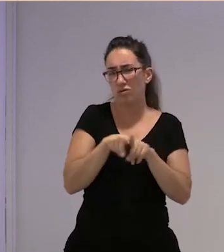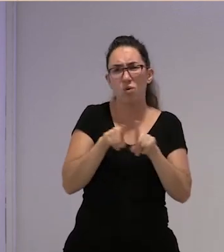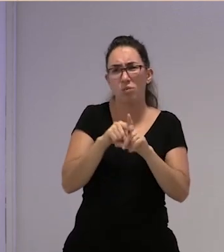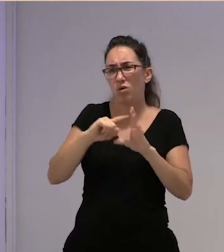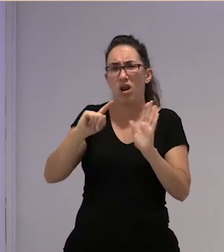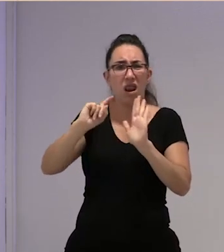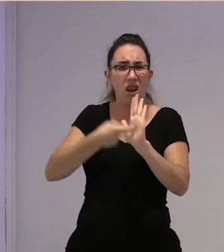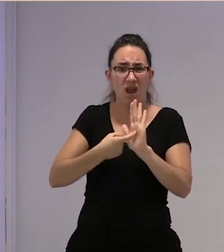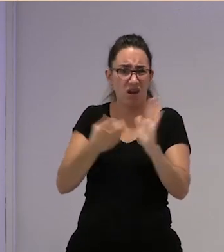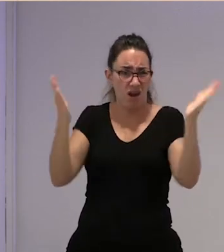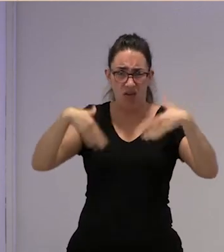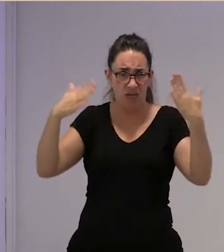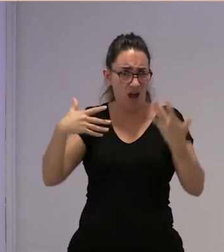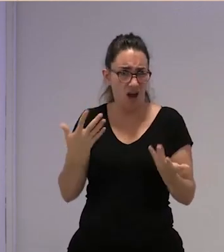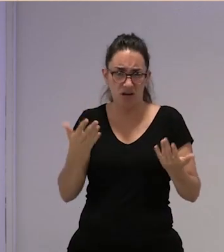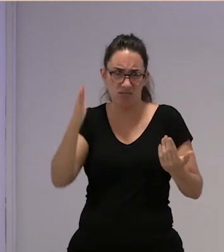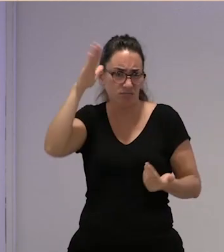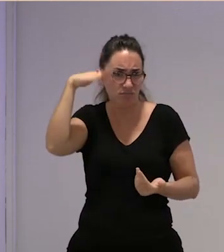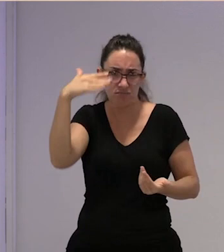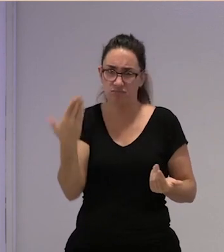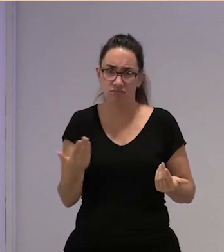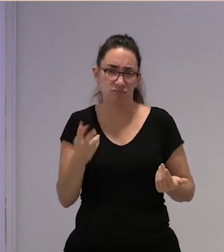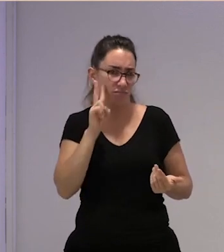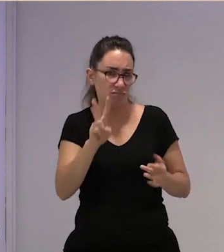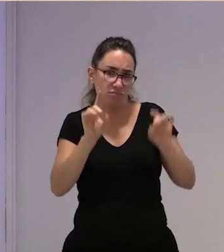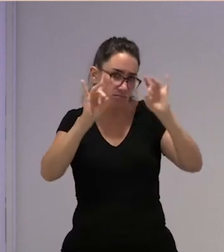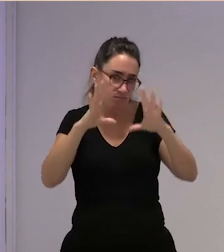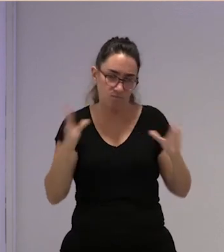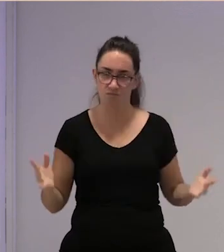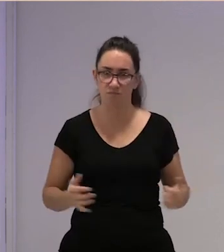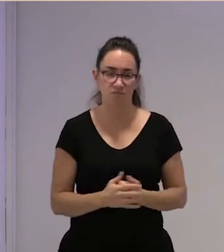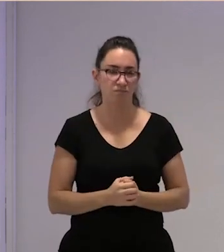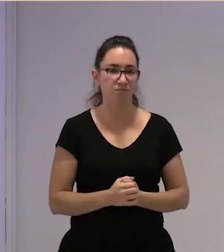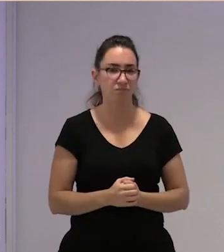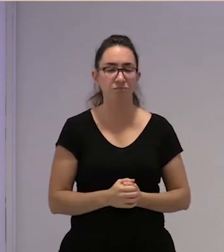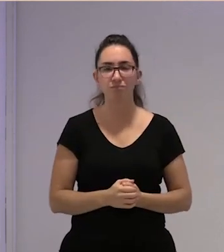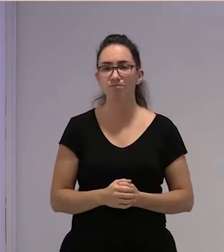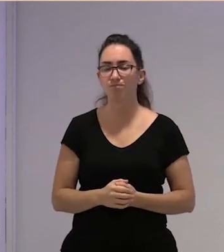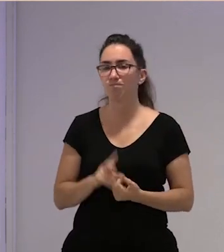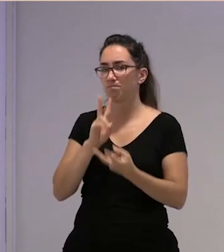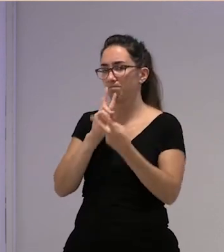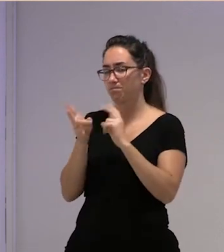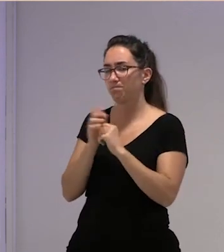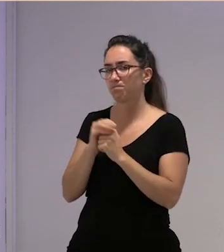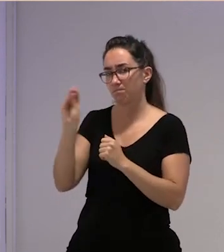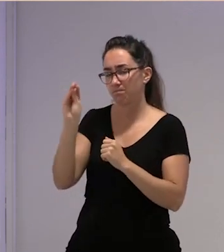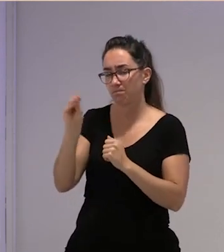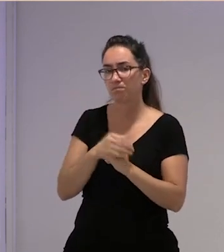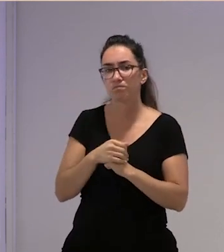es que no hay por dónde cogerlo la historia esta es la radiografía